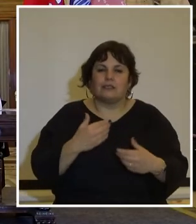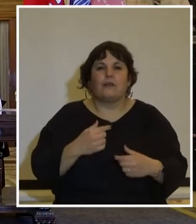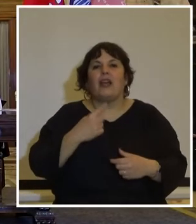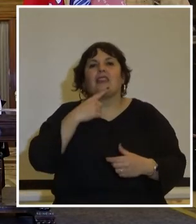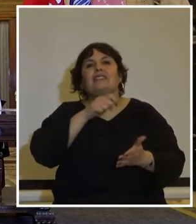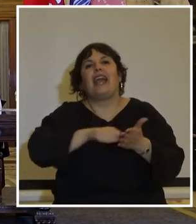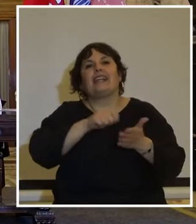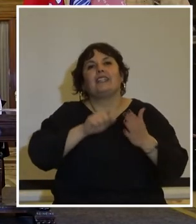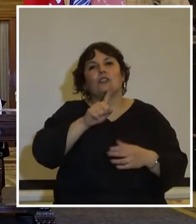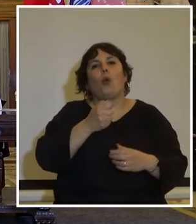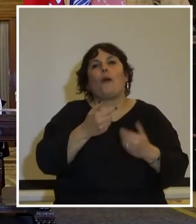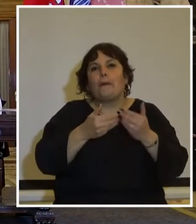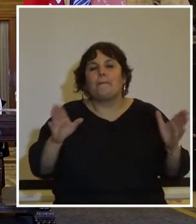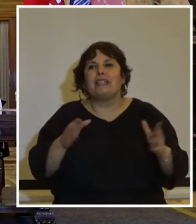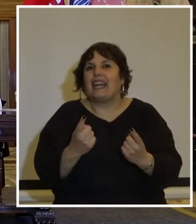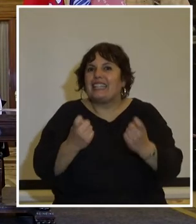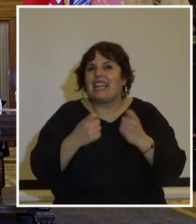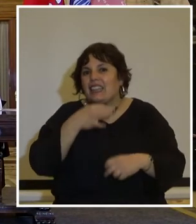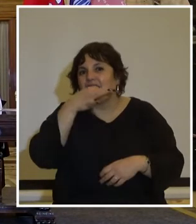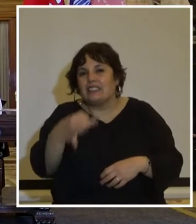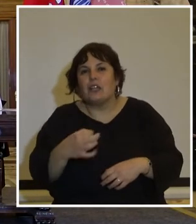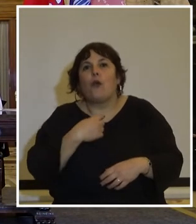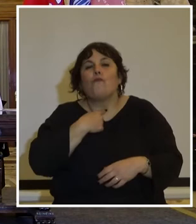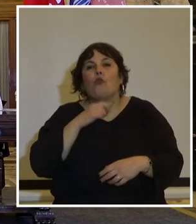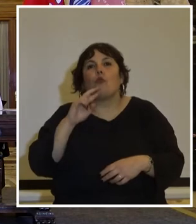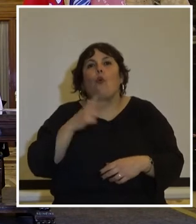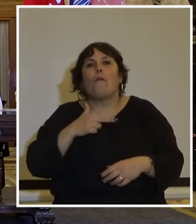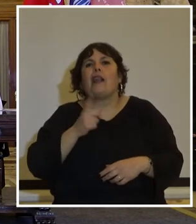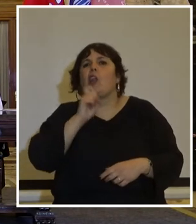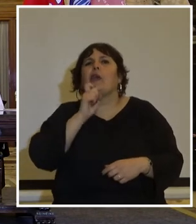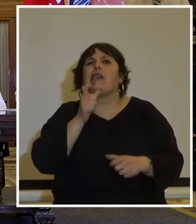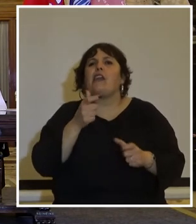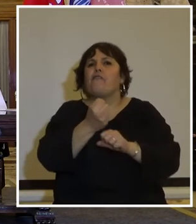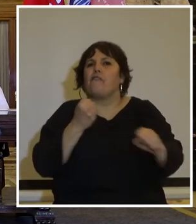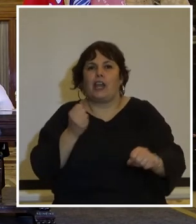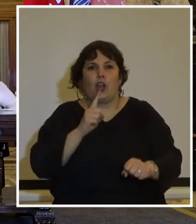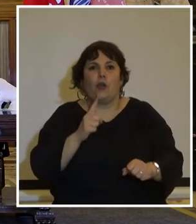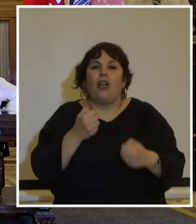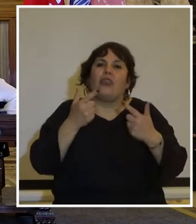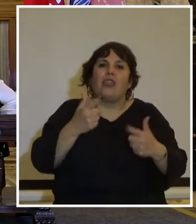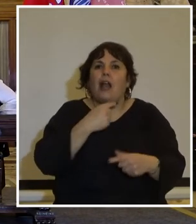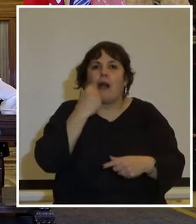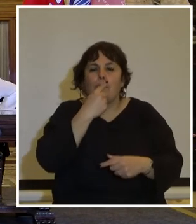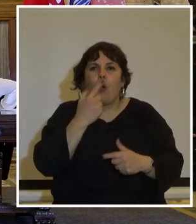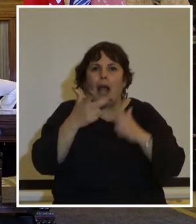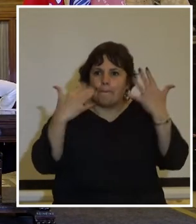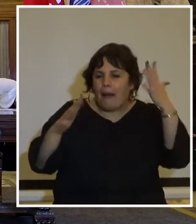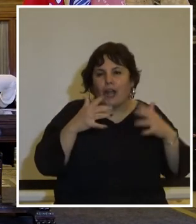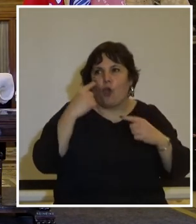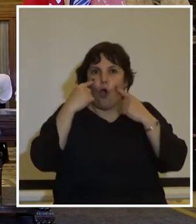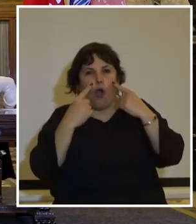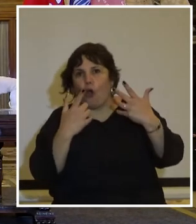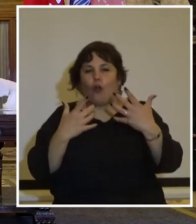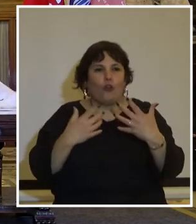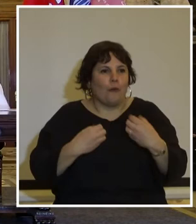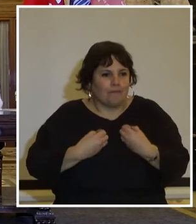Galeano cuando nace la necesidad de decir a la voz humana no hay quien la pare si le niega la boca ella habla por las manos o por los ojos o